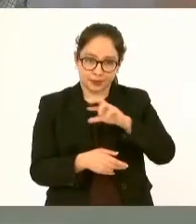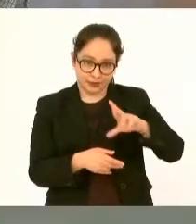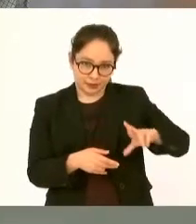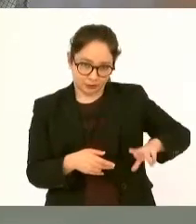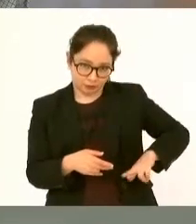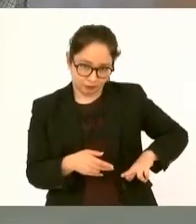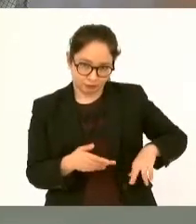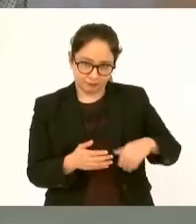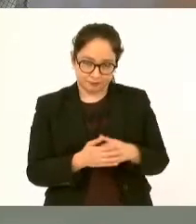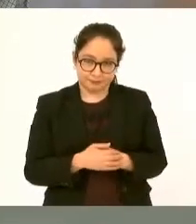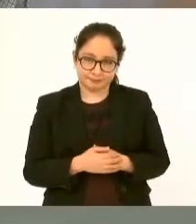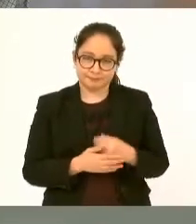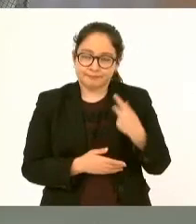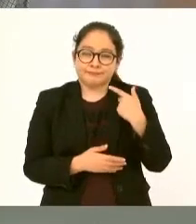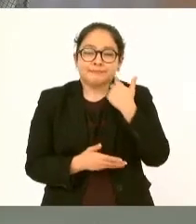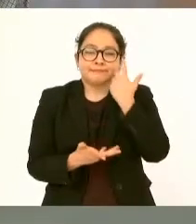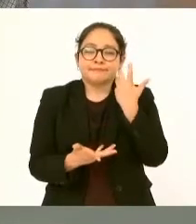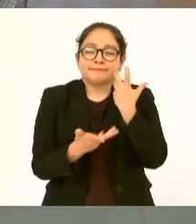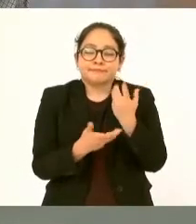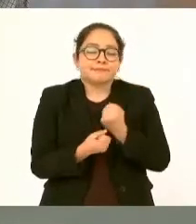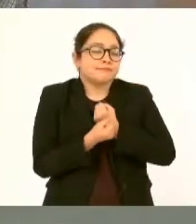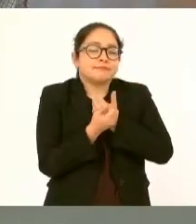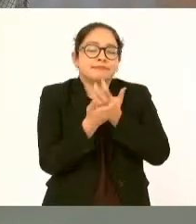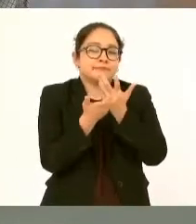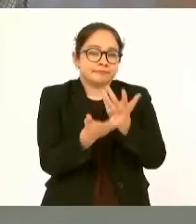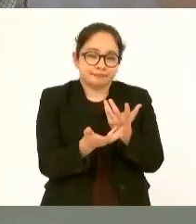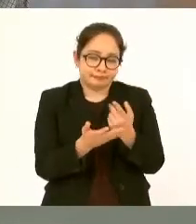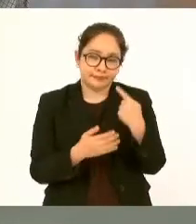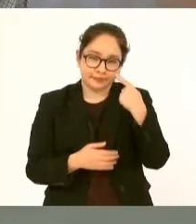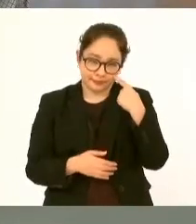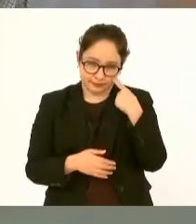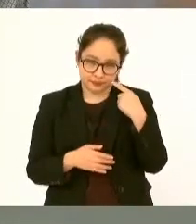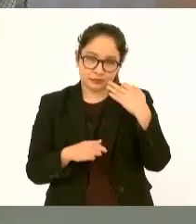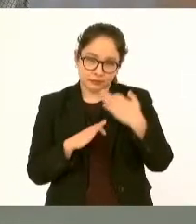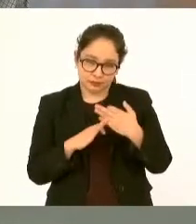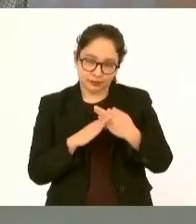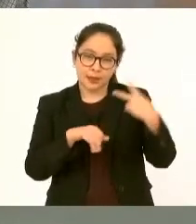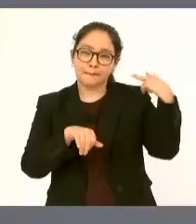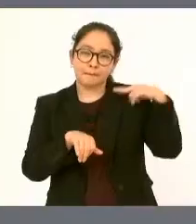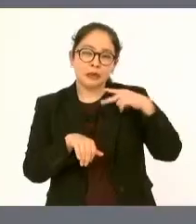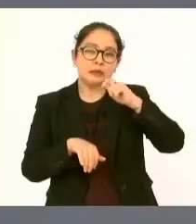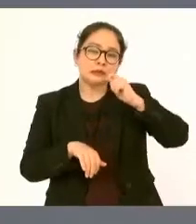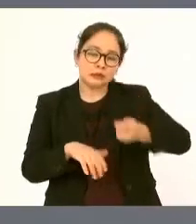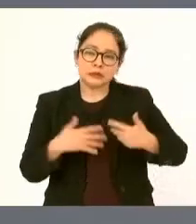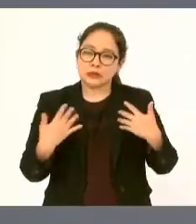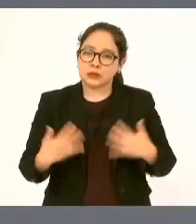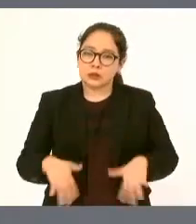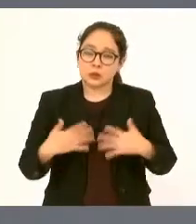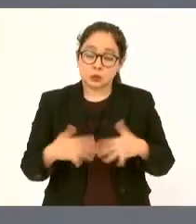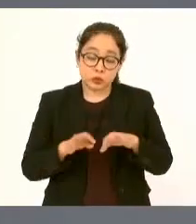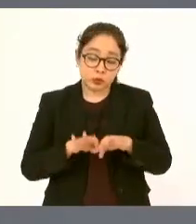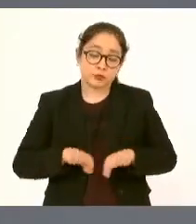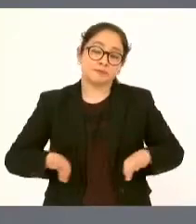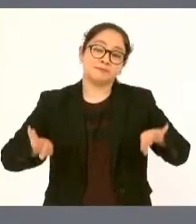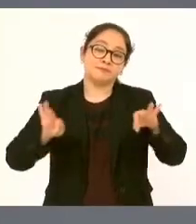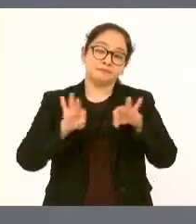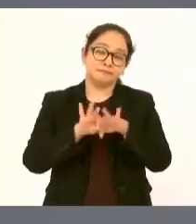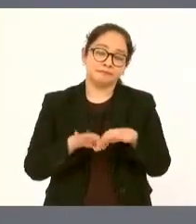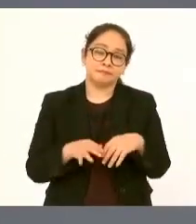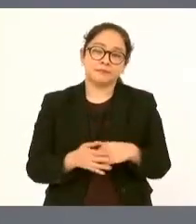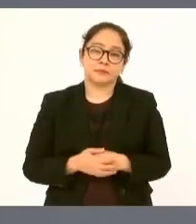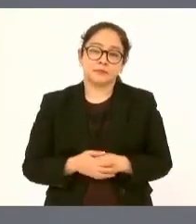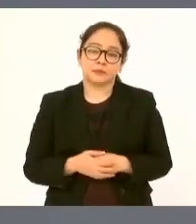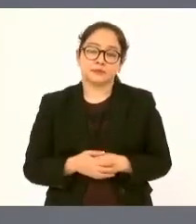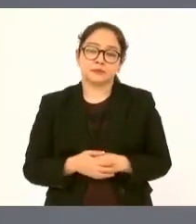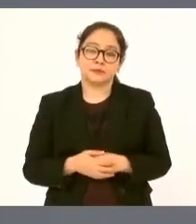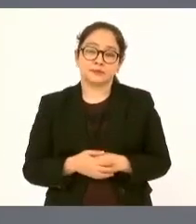una reflexión sobre lo que está sucediendo en veracruz que es algo importante están